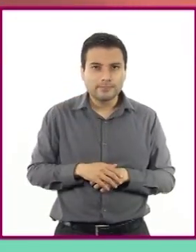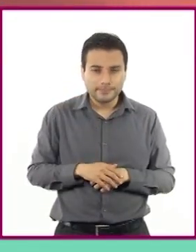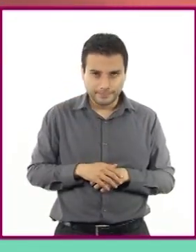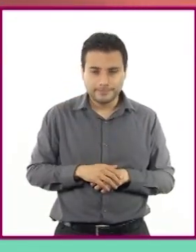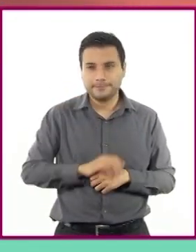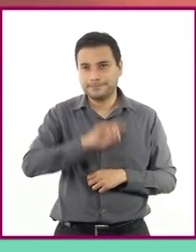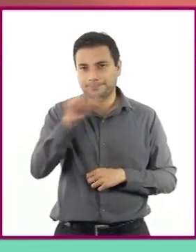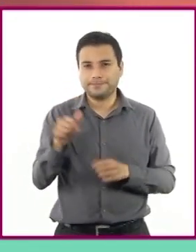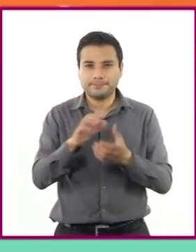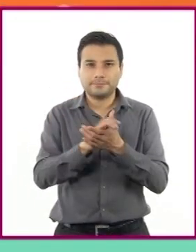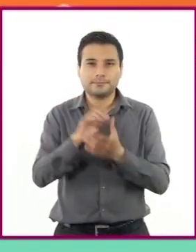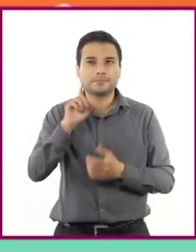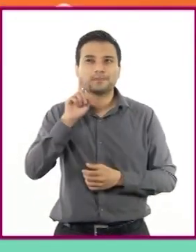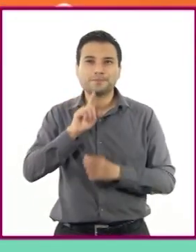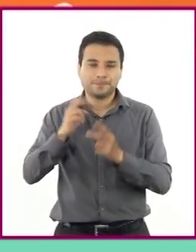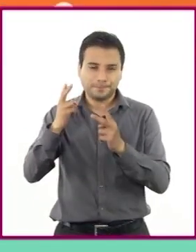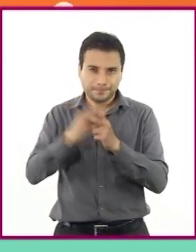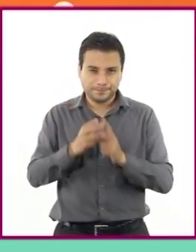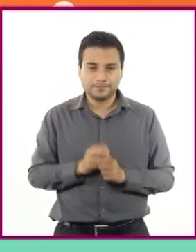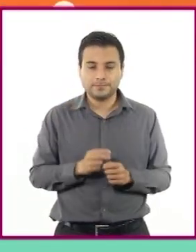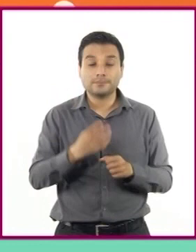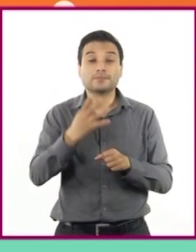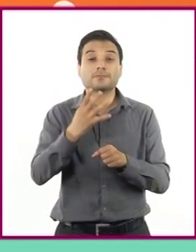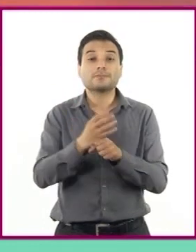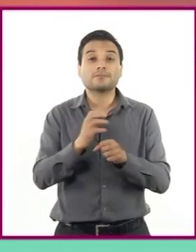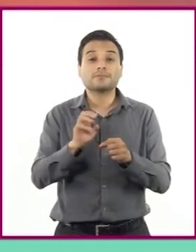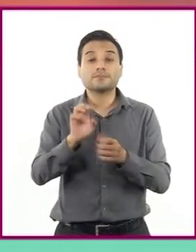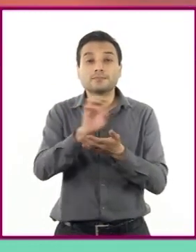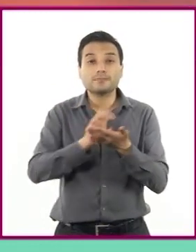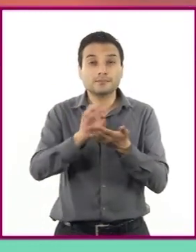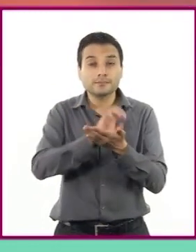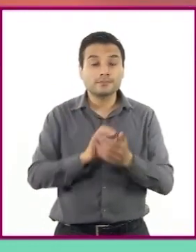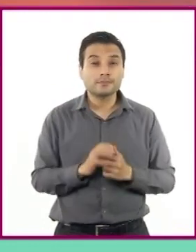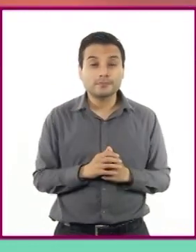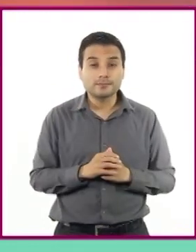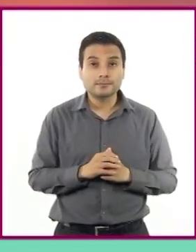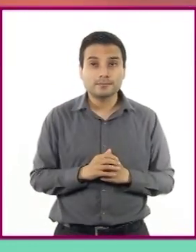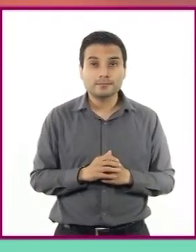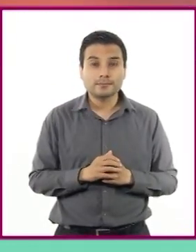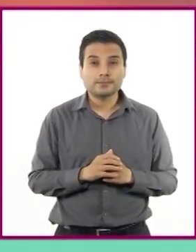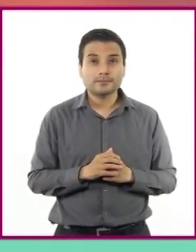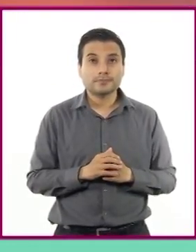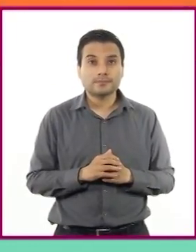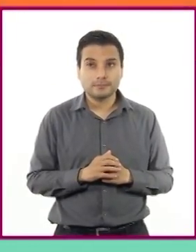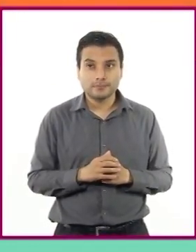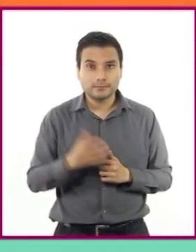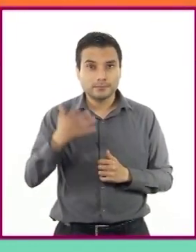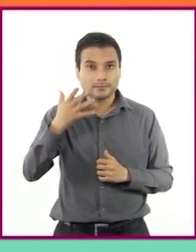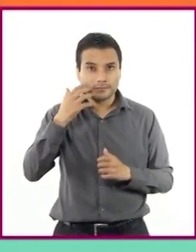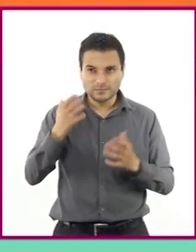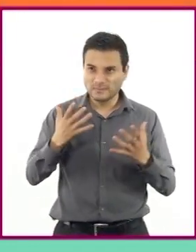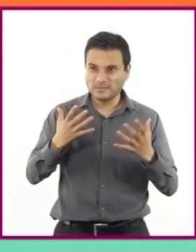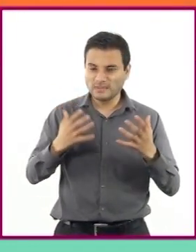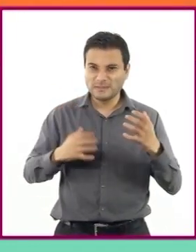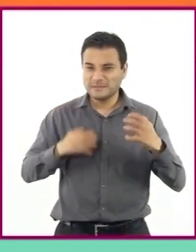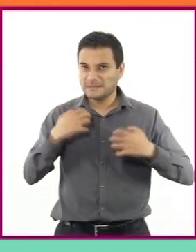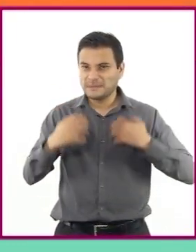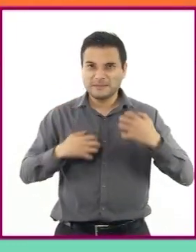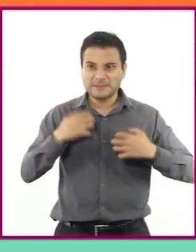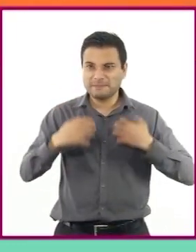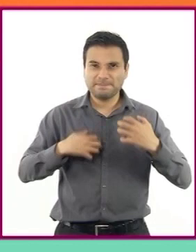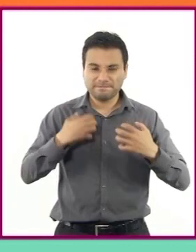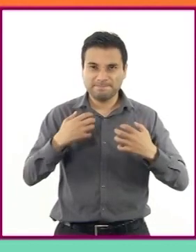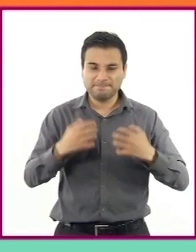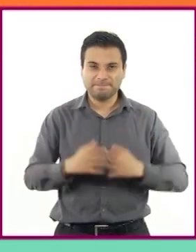cambia. La cuarta escena, cuando la desesperación por el comportamiento del gato lo lleva a cometer su